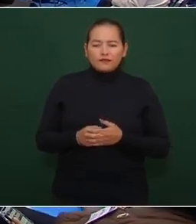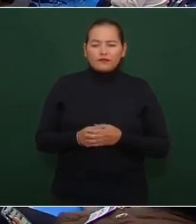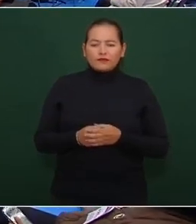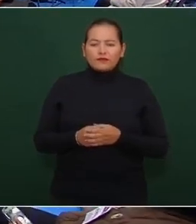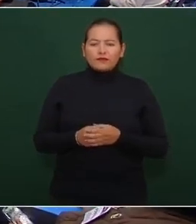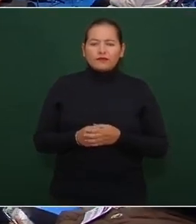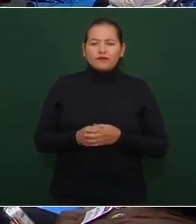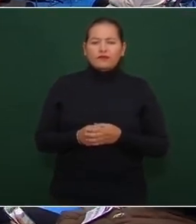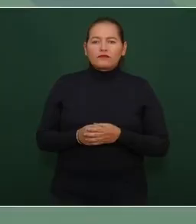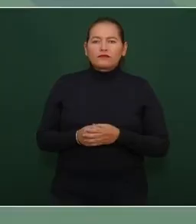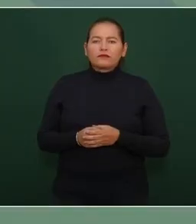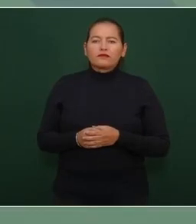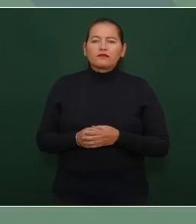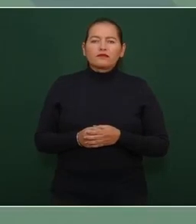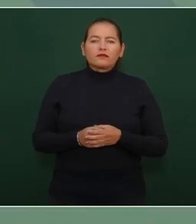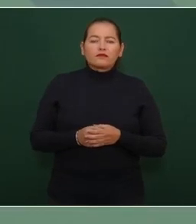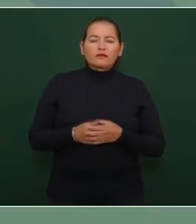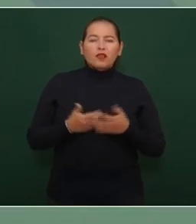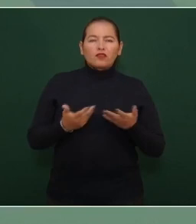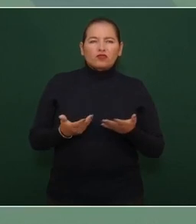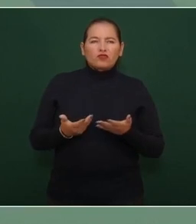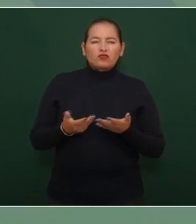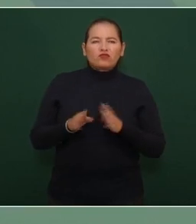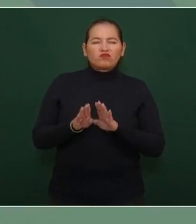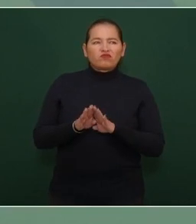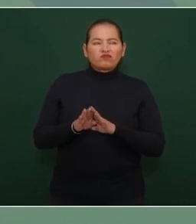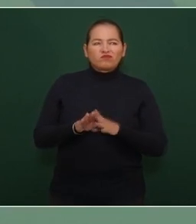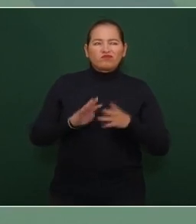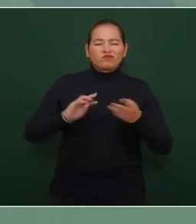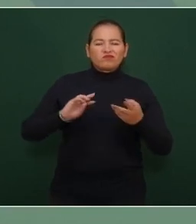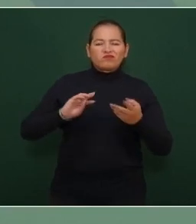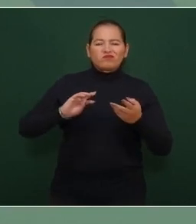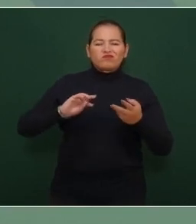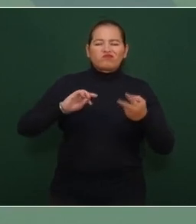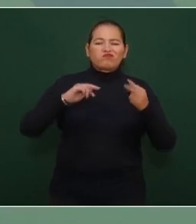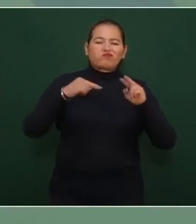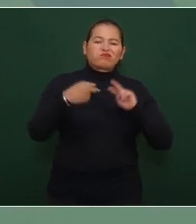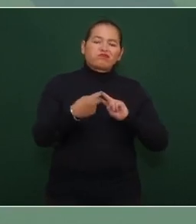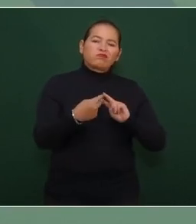contrarios por ejemplo por